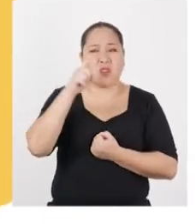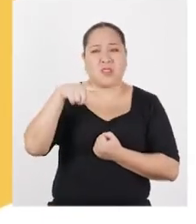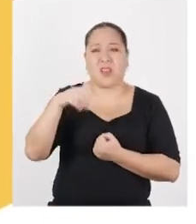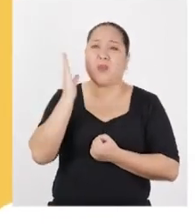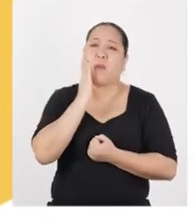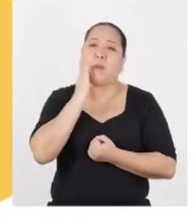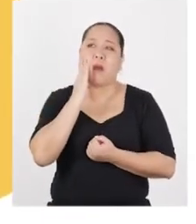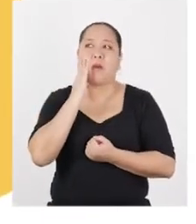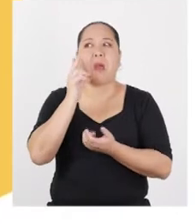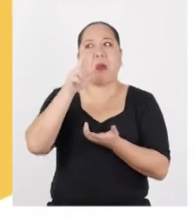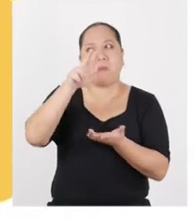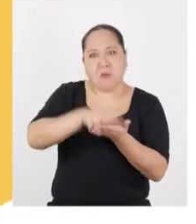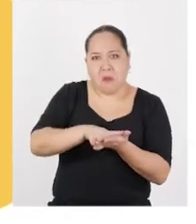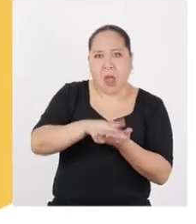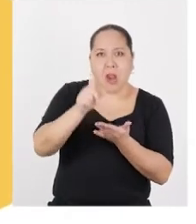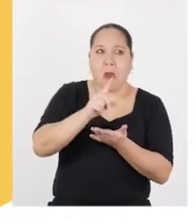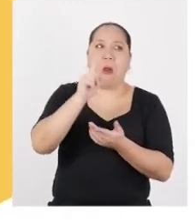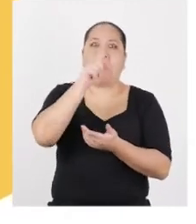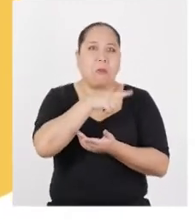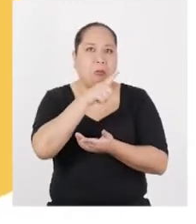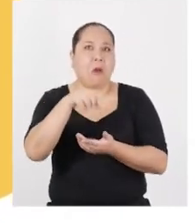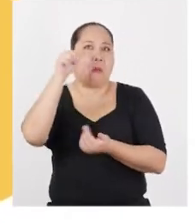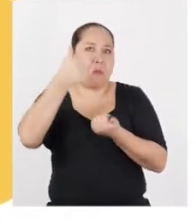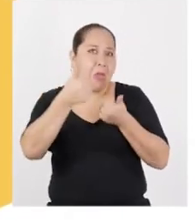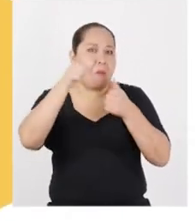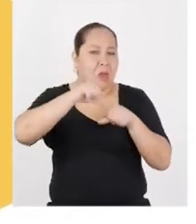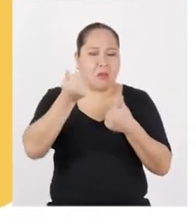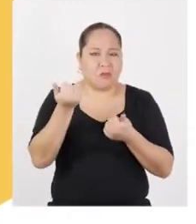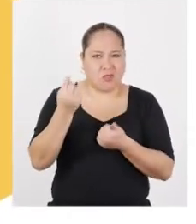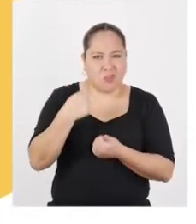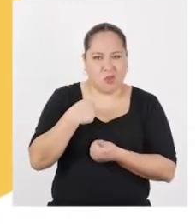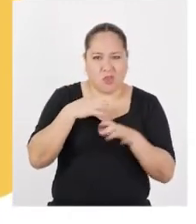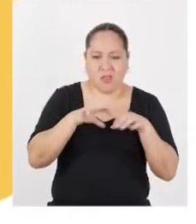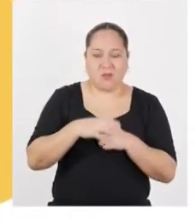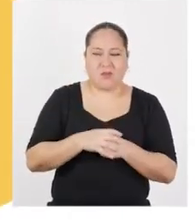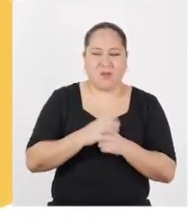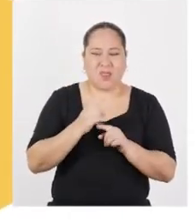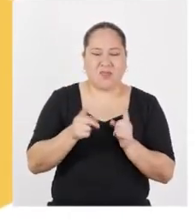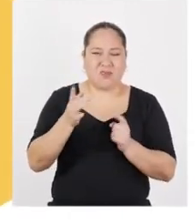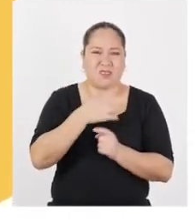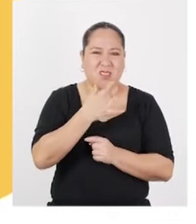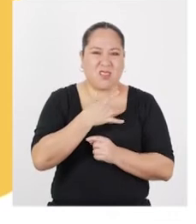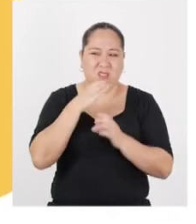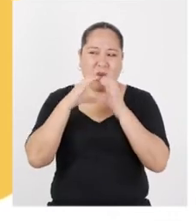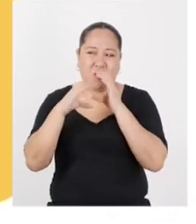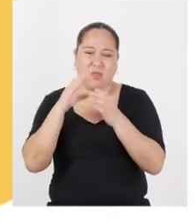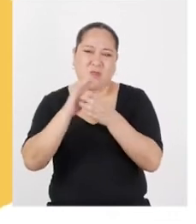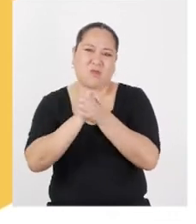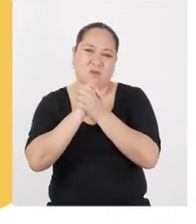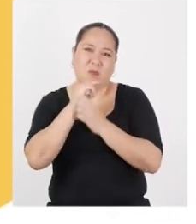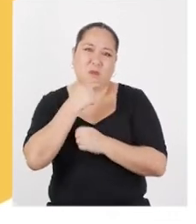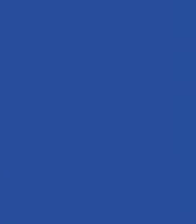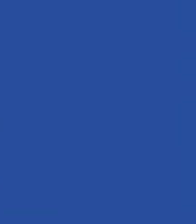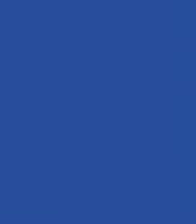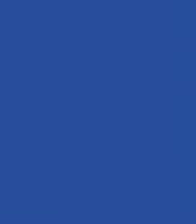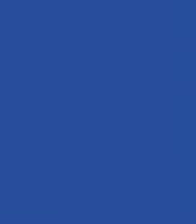necesitaba que mi mamá me aprobara por lo que había hecho. Pero igual siento que tengo que hablar con mi amiga sobre